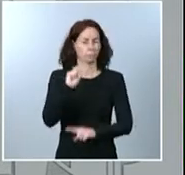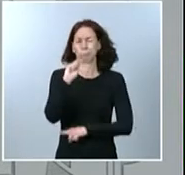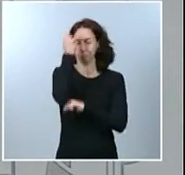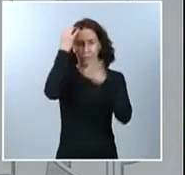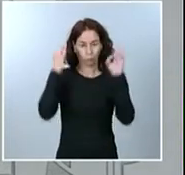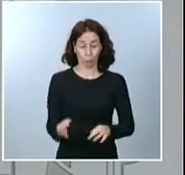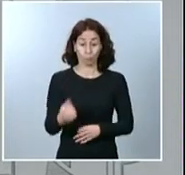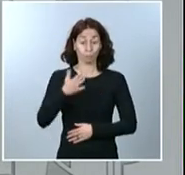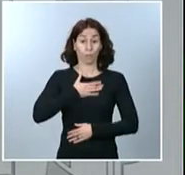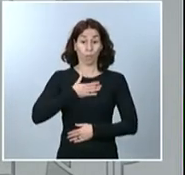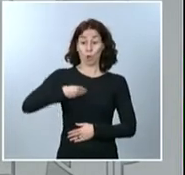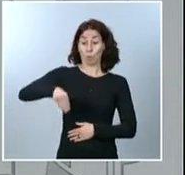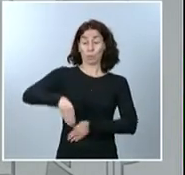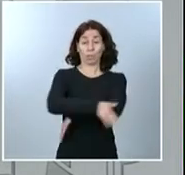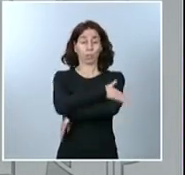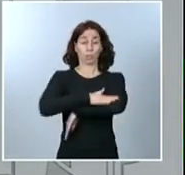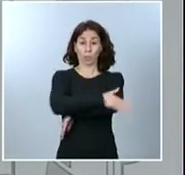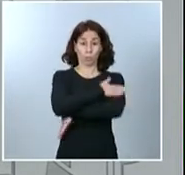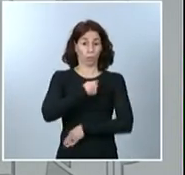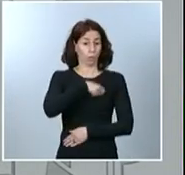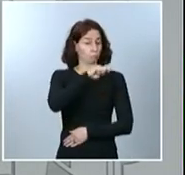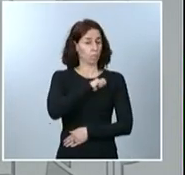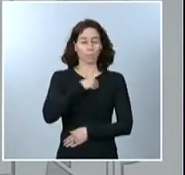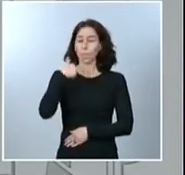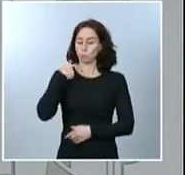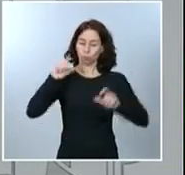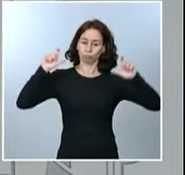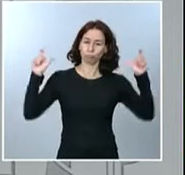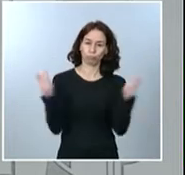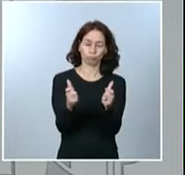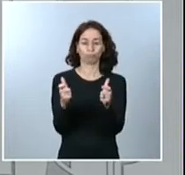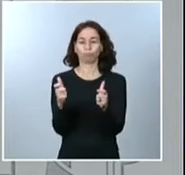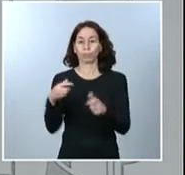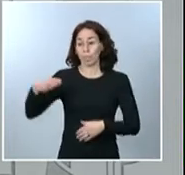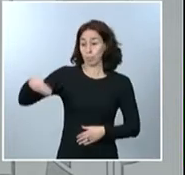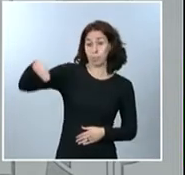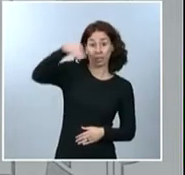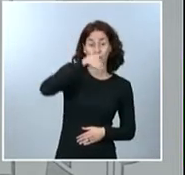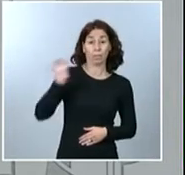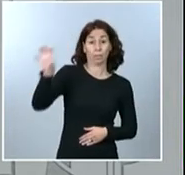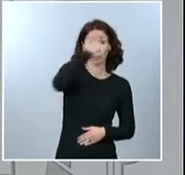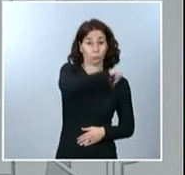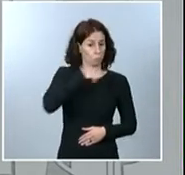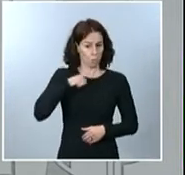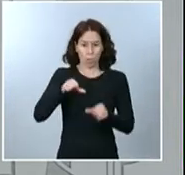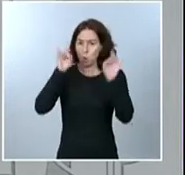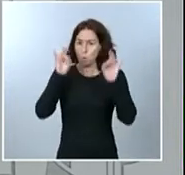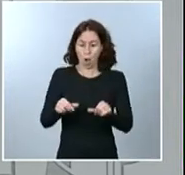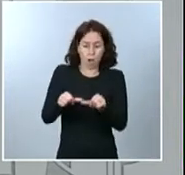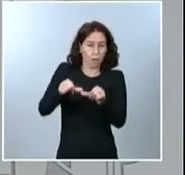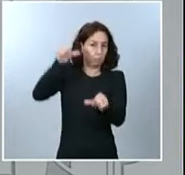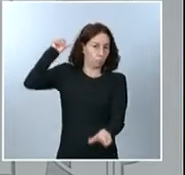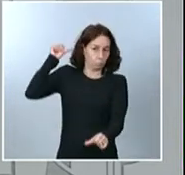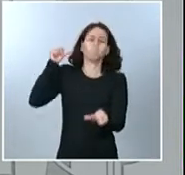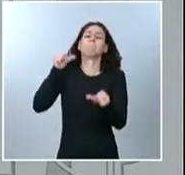seguiré manteniendo las reuniones periódicas con los presidentes y presidentas autonómicos, tal y como hemos hecho desde el inicio de la pandemia. Mañana,